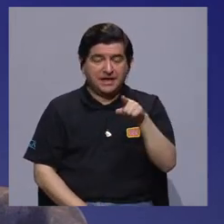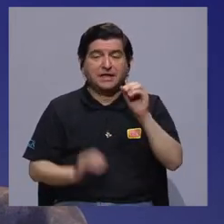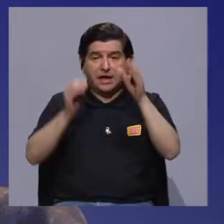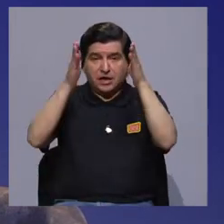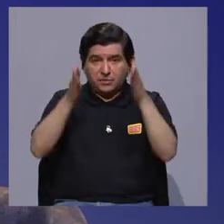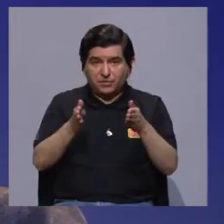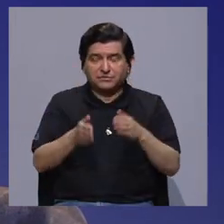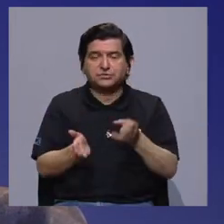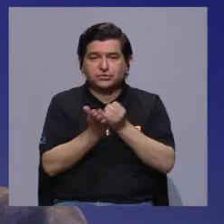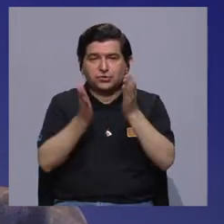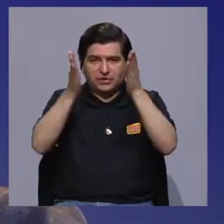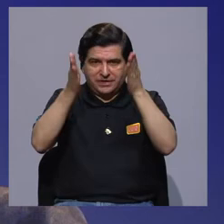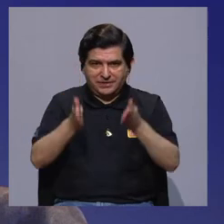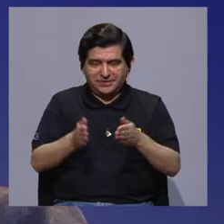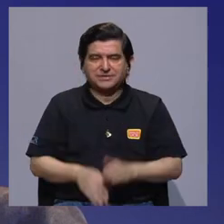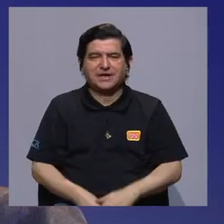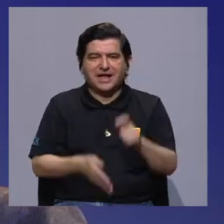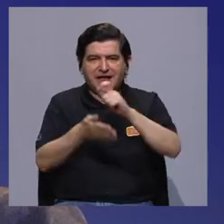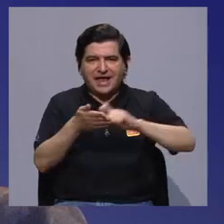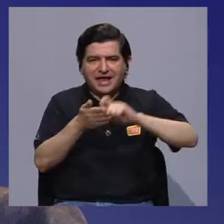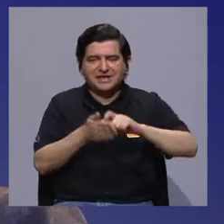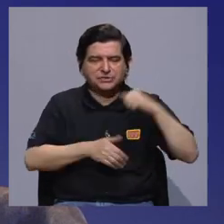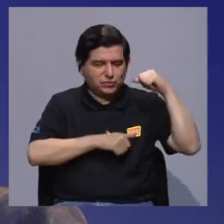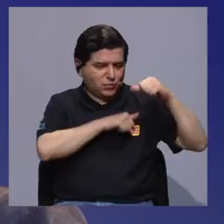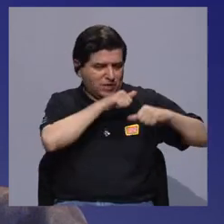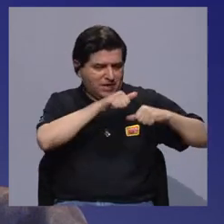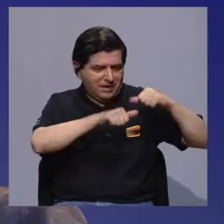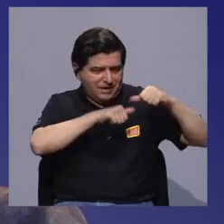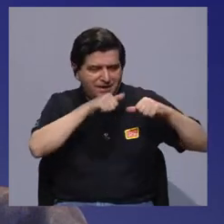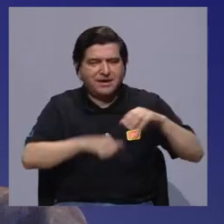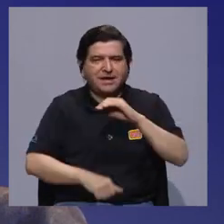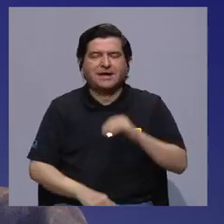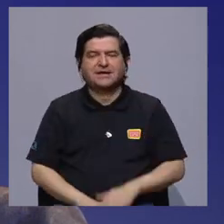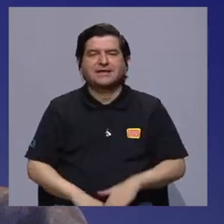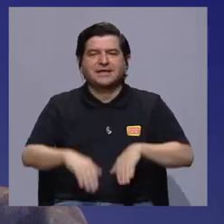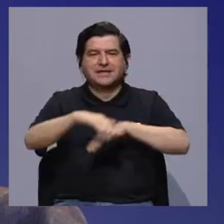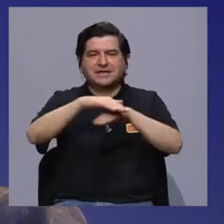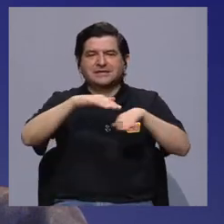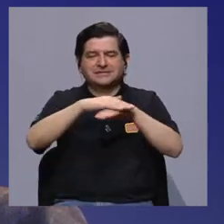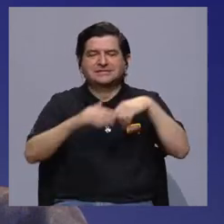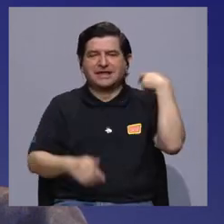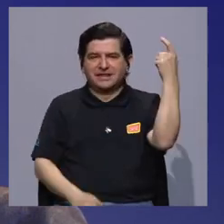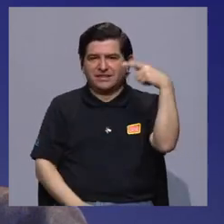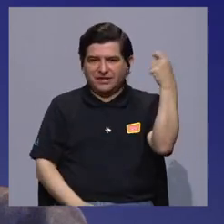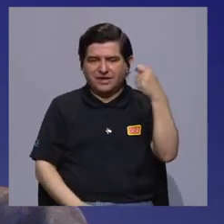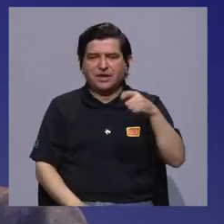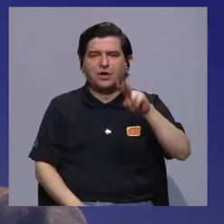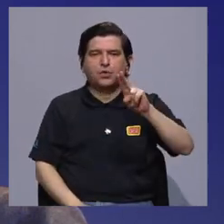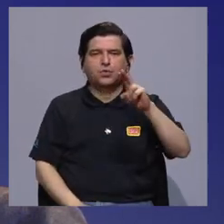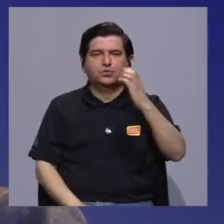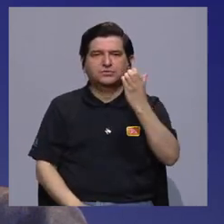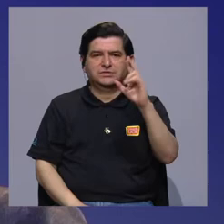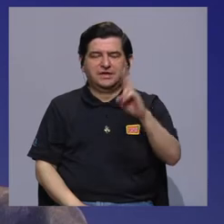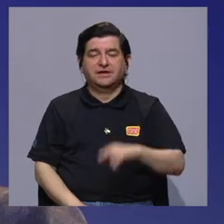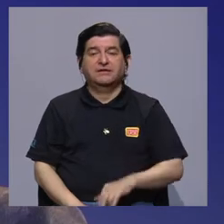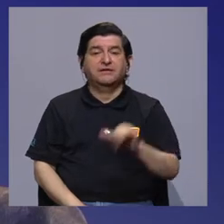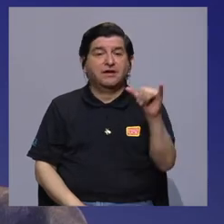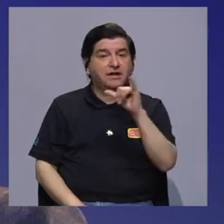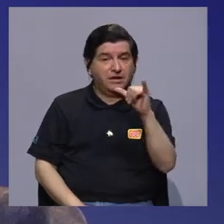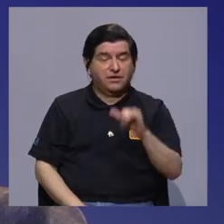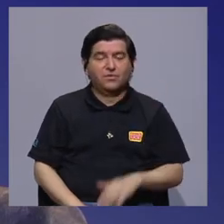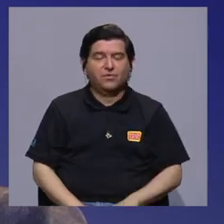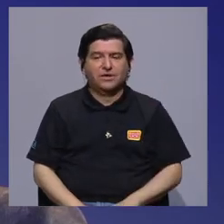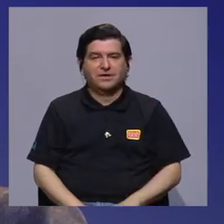quien es profesora e investigadora de la Escuela de Antropología y de la sede de Guanacaste, de Universidad de Costa Rica y